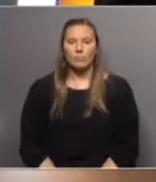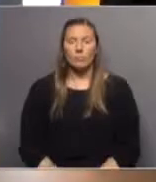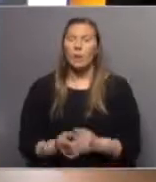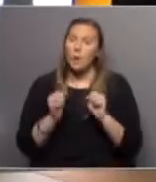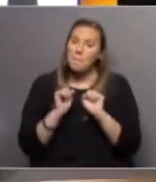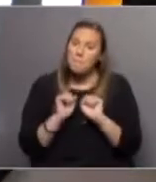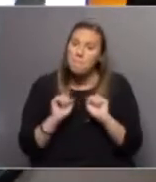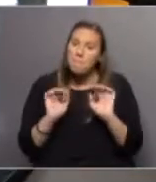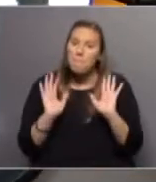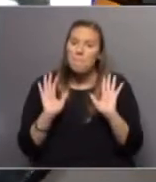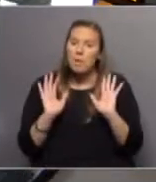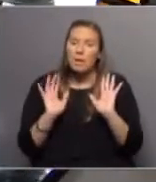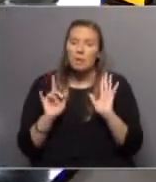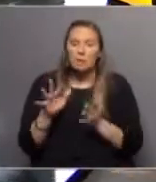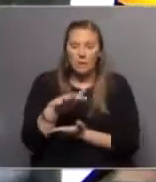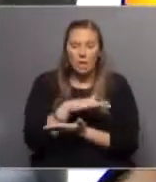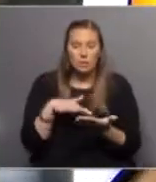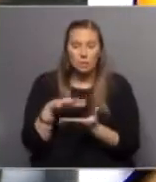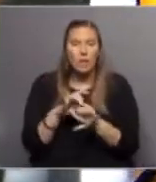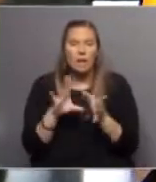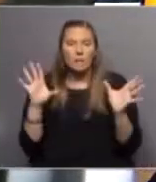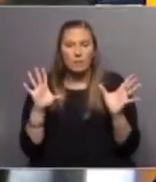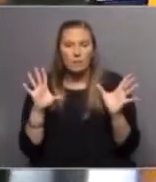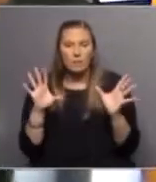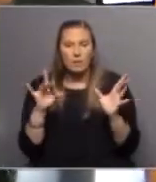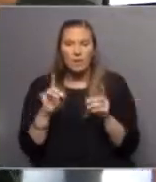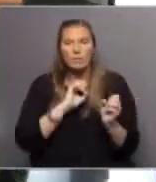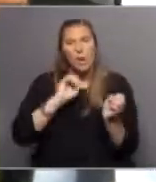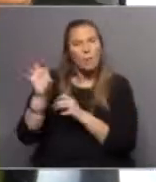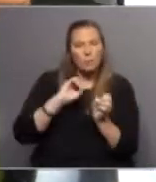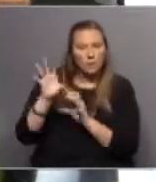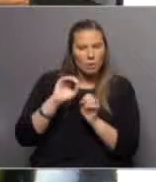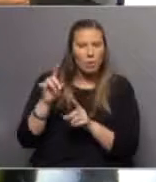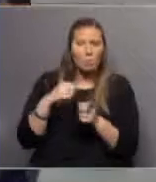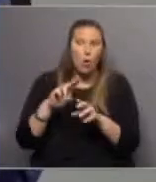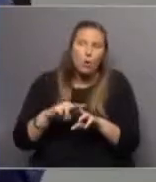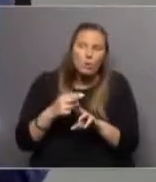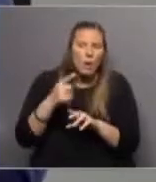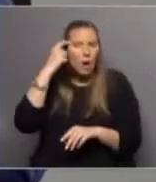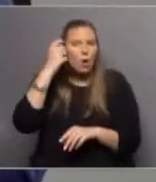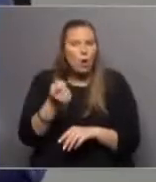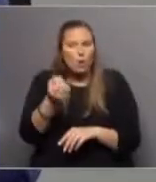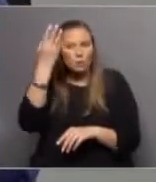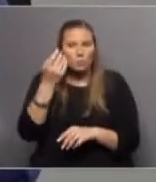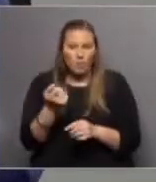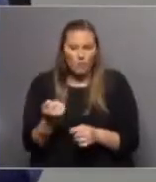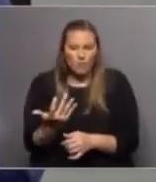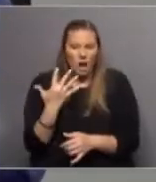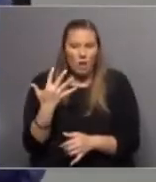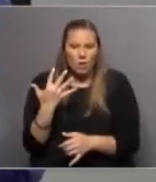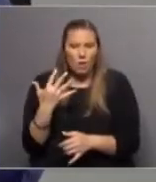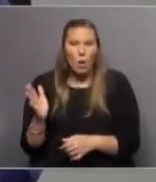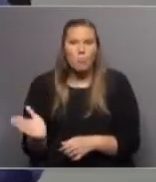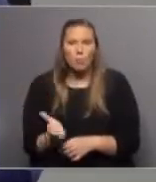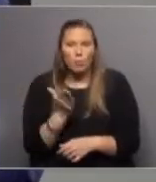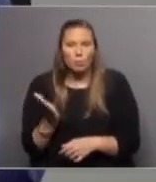Tal vez por la particularidad de estar ubicada en zona franca, es ese perfil exportador, pero ahí volvemos al concepto de cómo se agrega valor a una